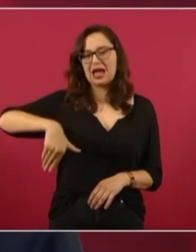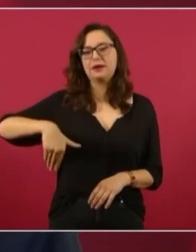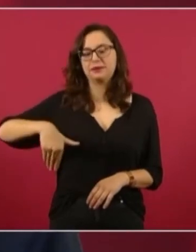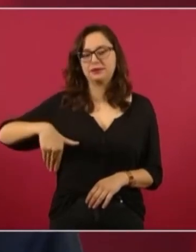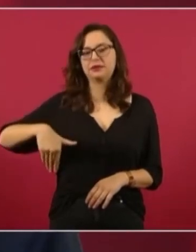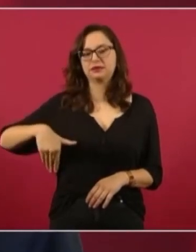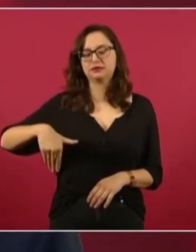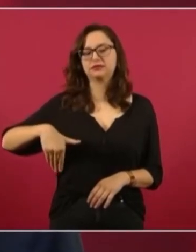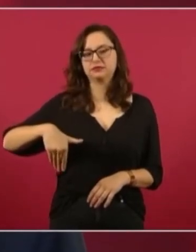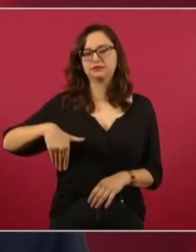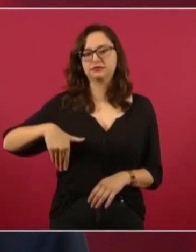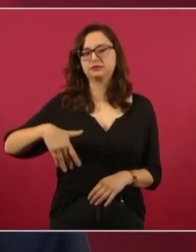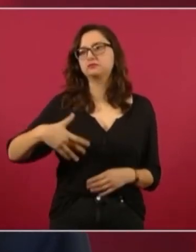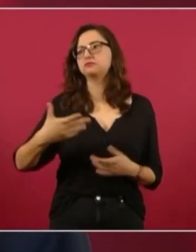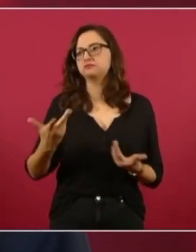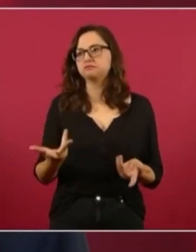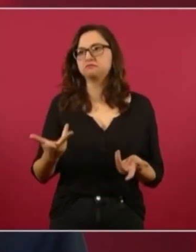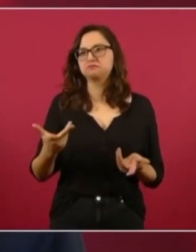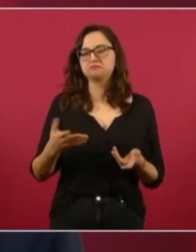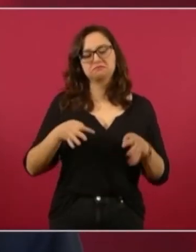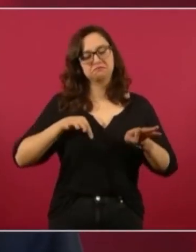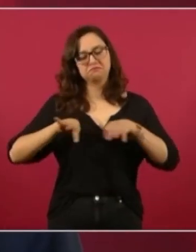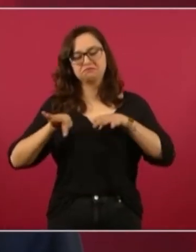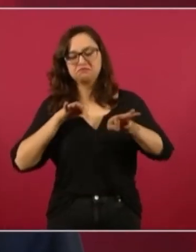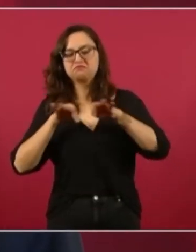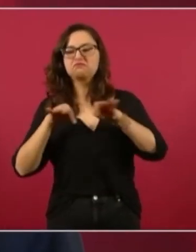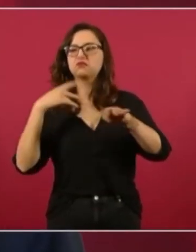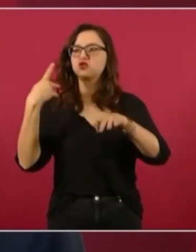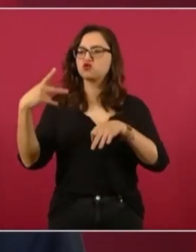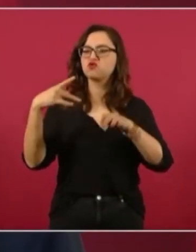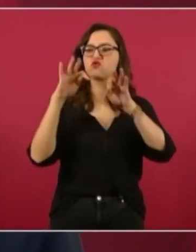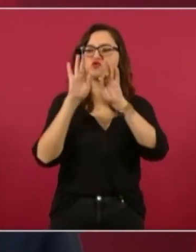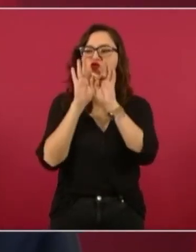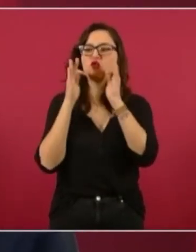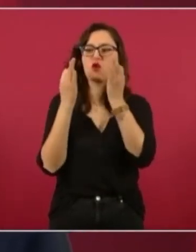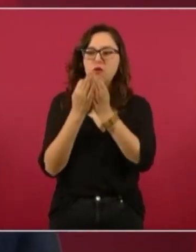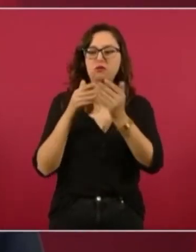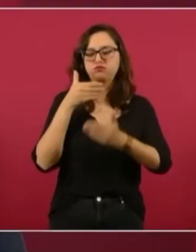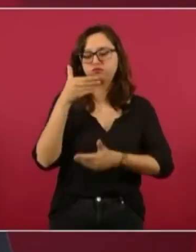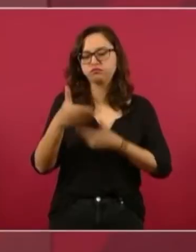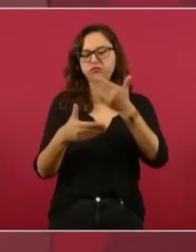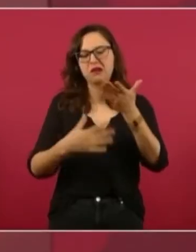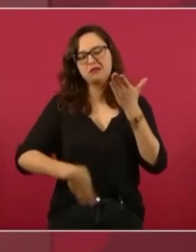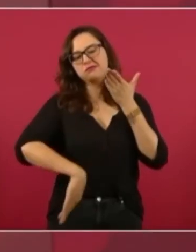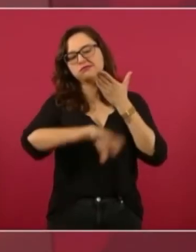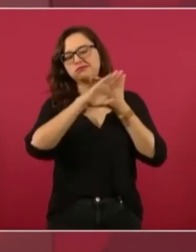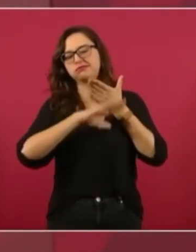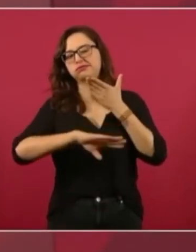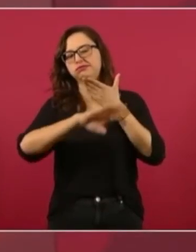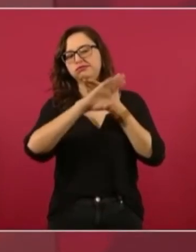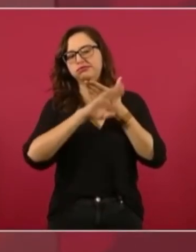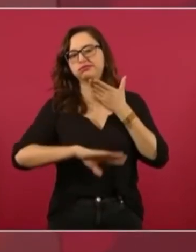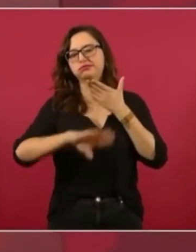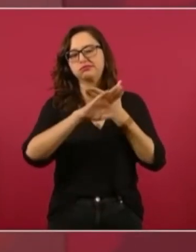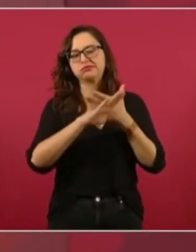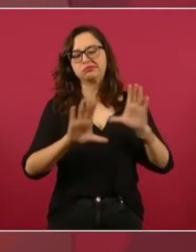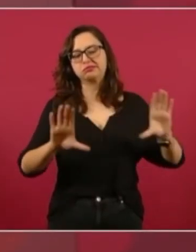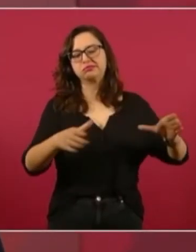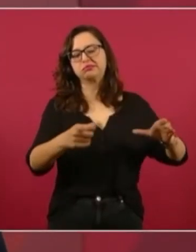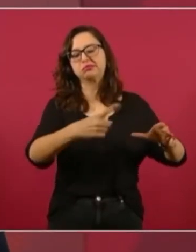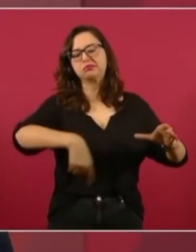es la fórmula para enfrentar a las minorías